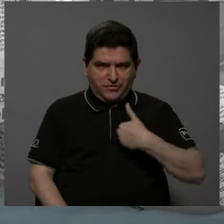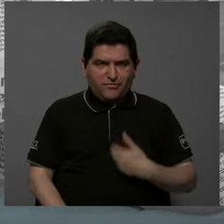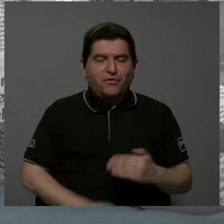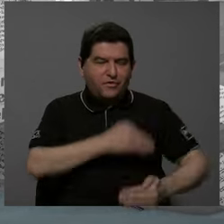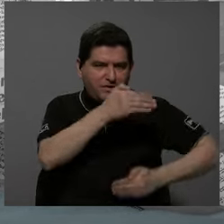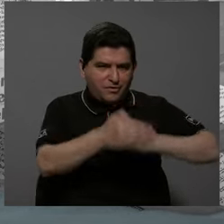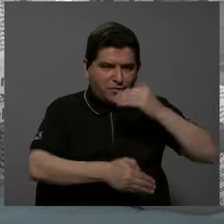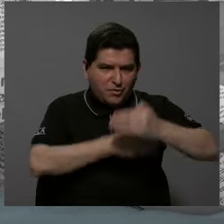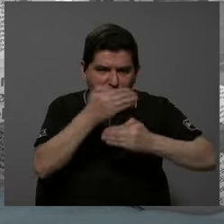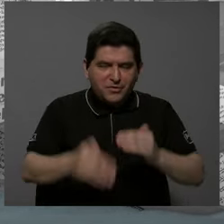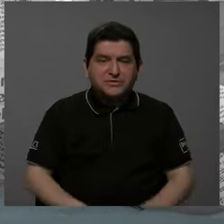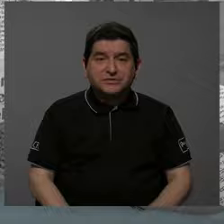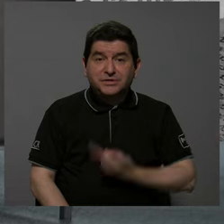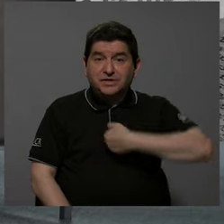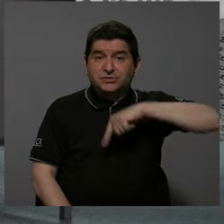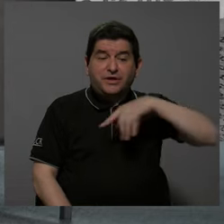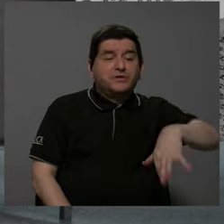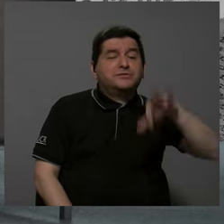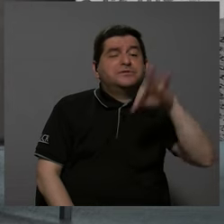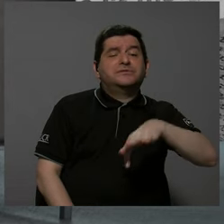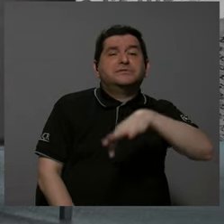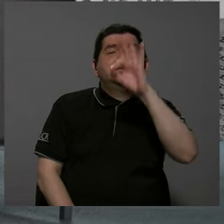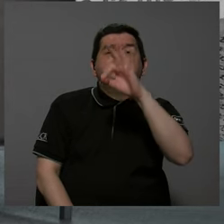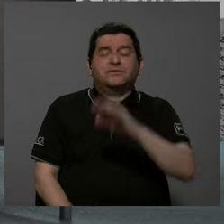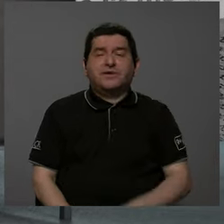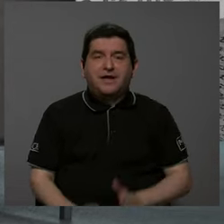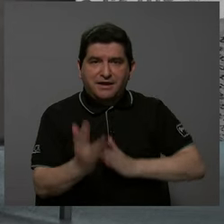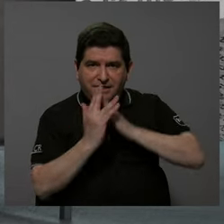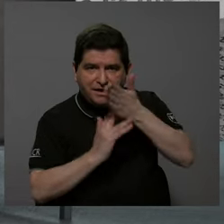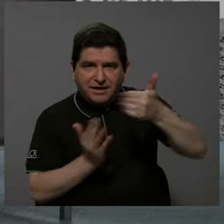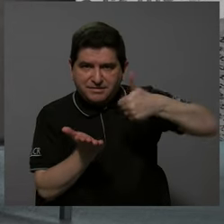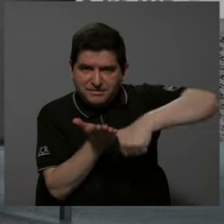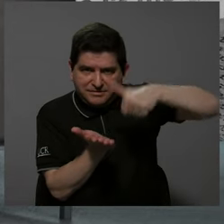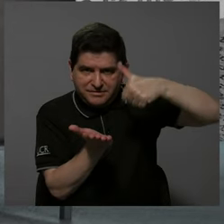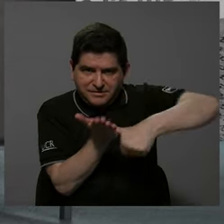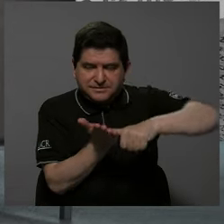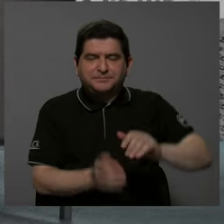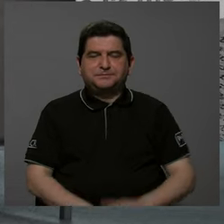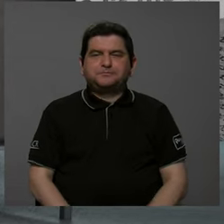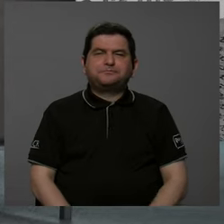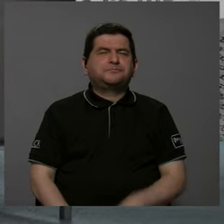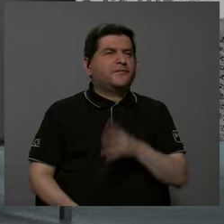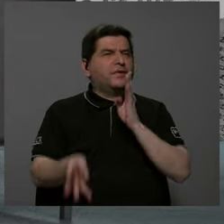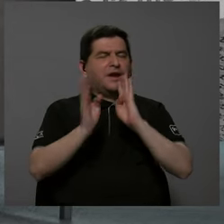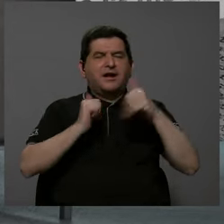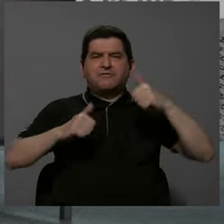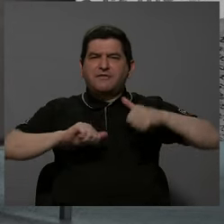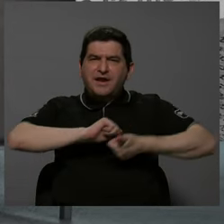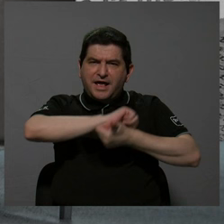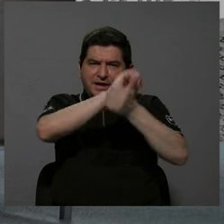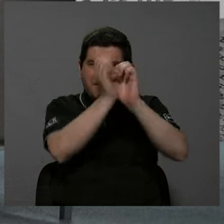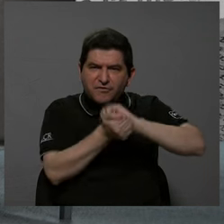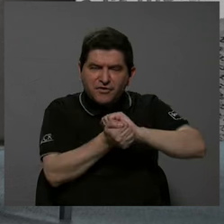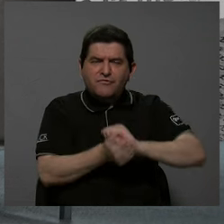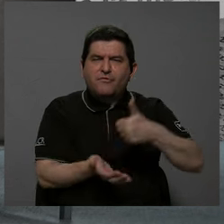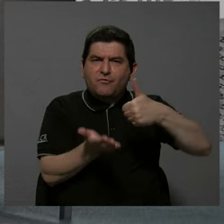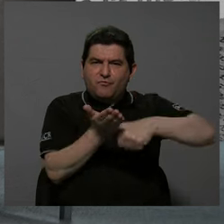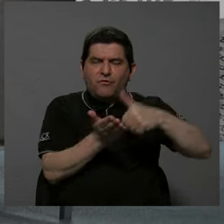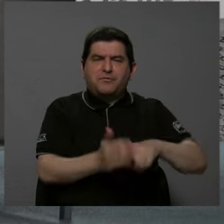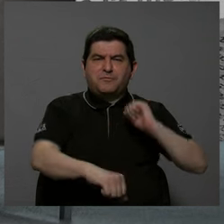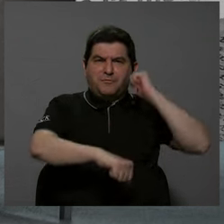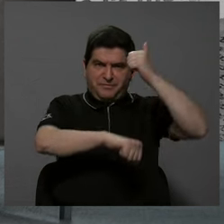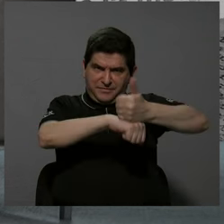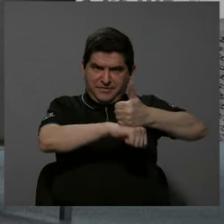proceso como electores. Paso a hablar sobre una reforma electoral que define